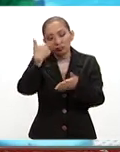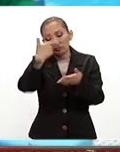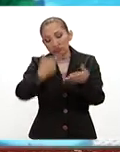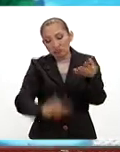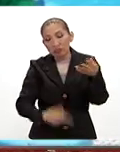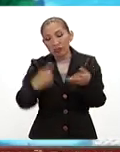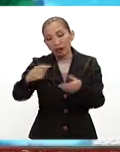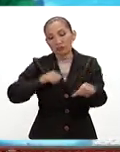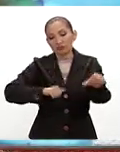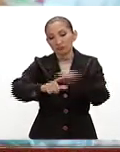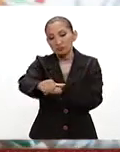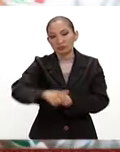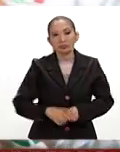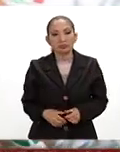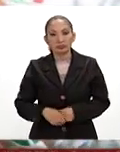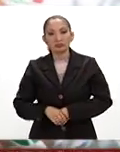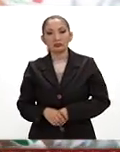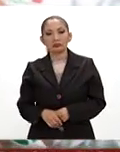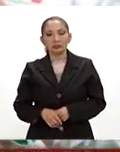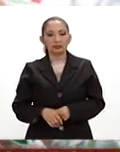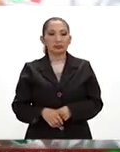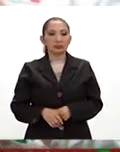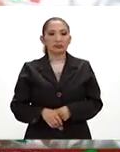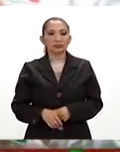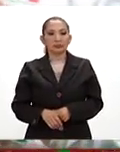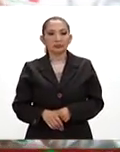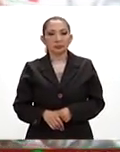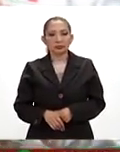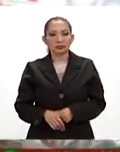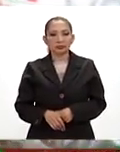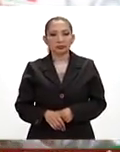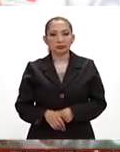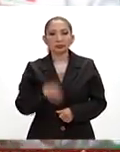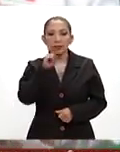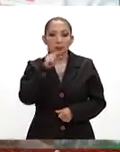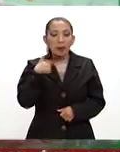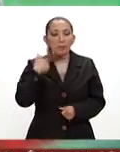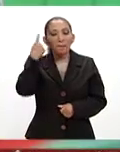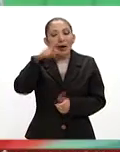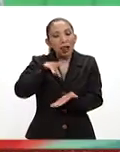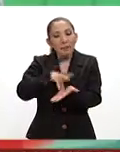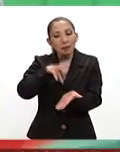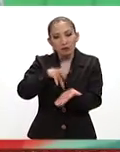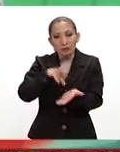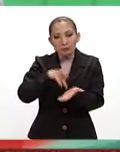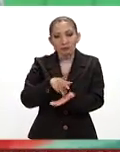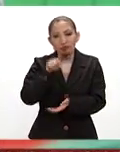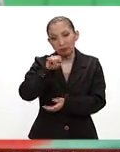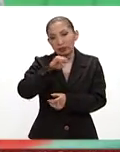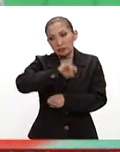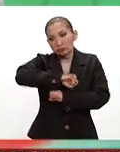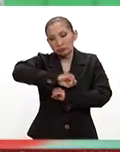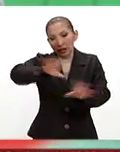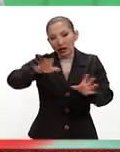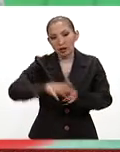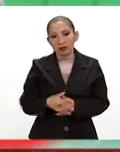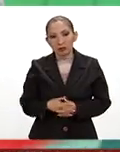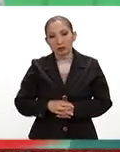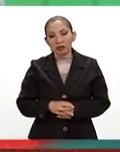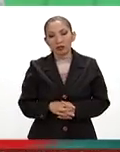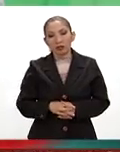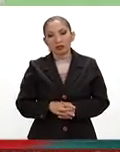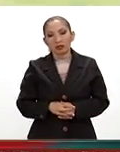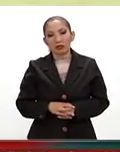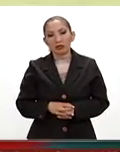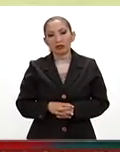del raleo, ¿no? Claro. Y con la situación de la edad. Sí, por supuesto, ¿no? Porque pues al final del día es